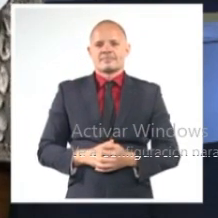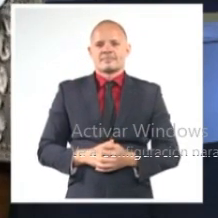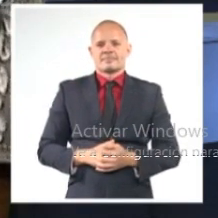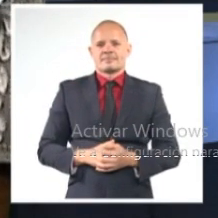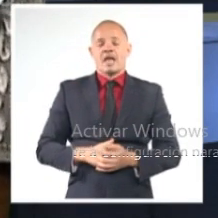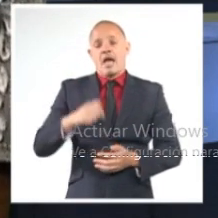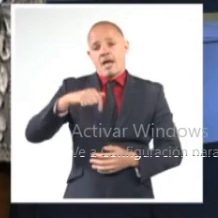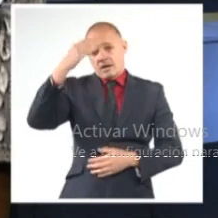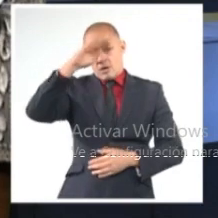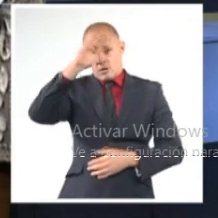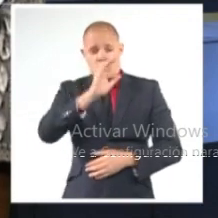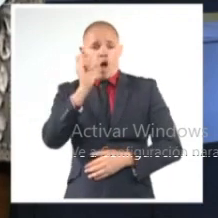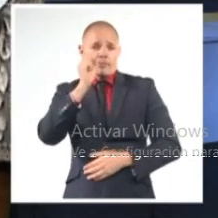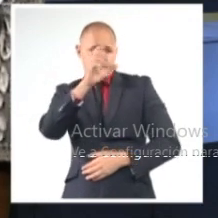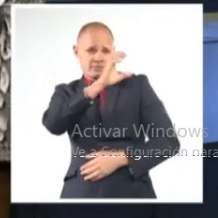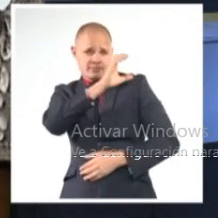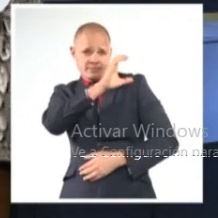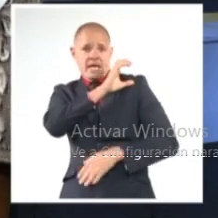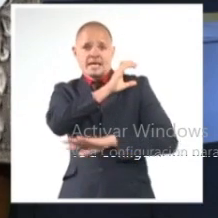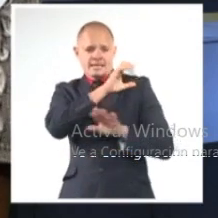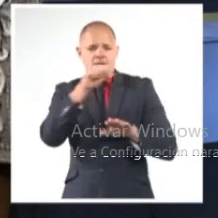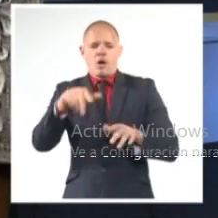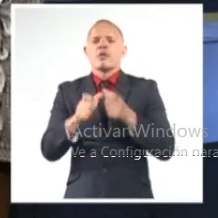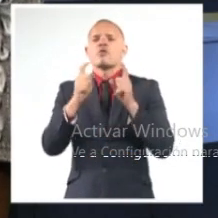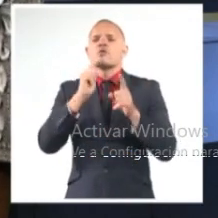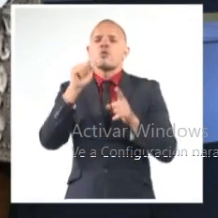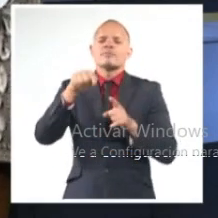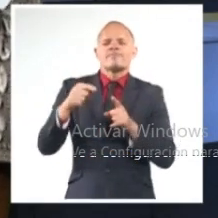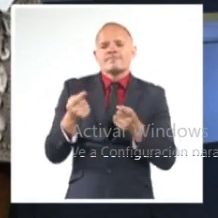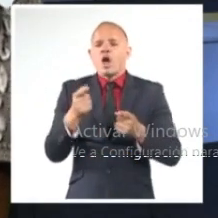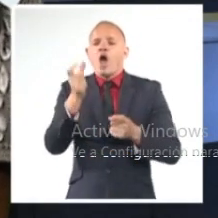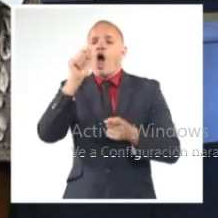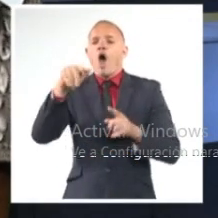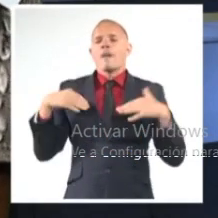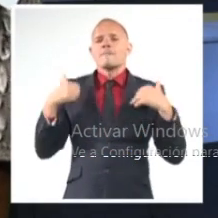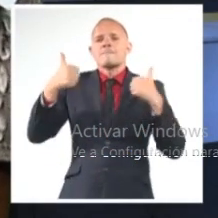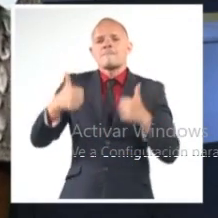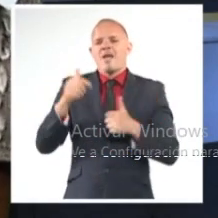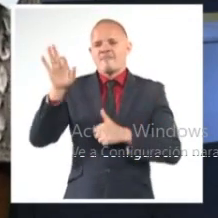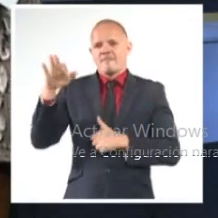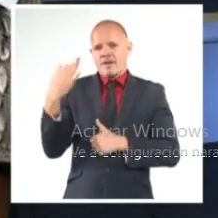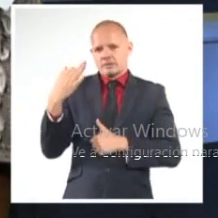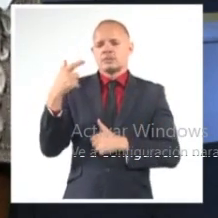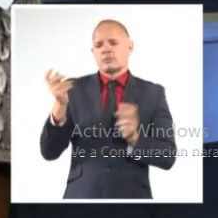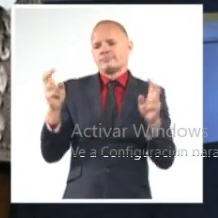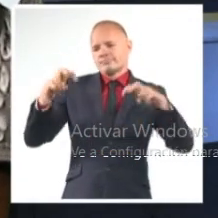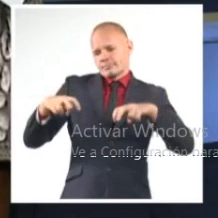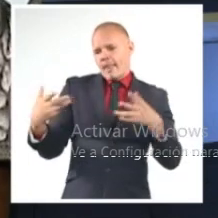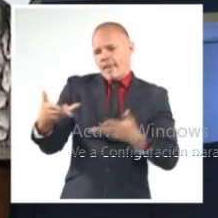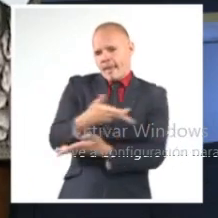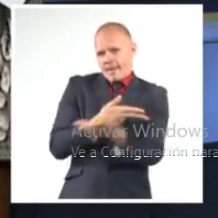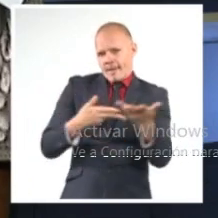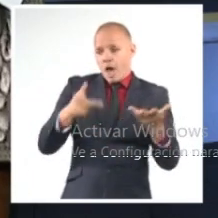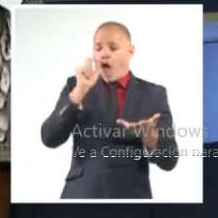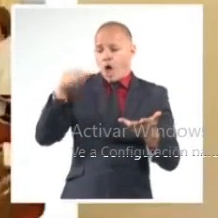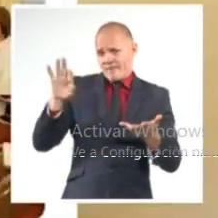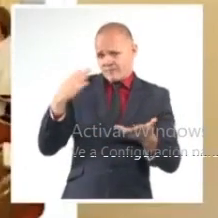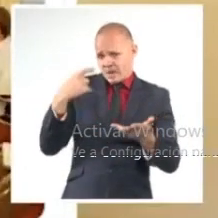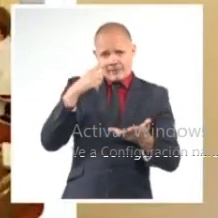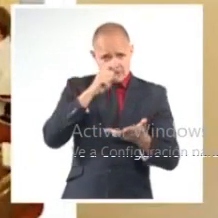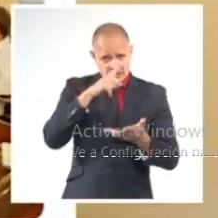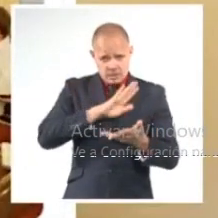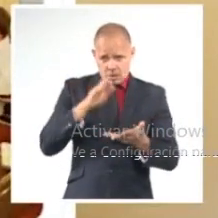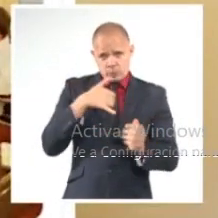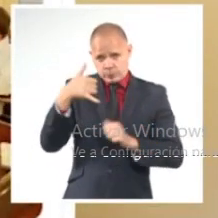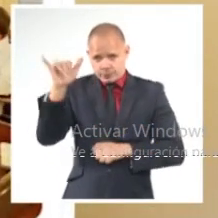Cuba, Bruno Rodríguez Barrilla, intercambió hoy con el embajador de Francia, Patrice Baoli, quien termina su misión en la isla. A